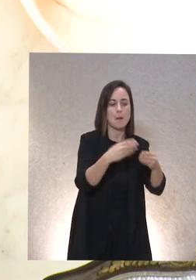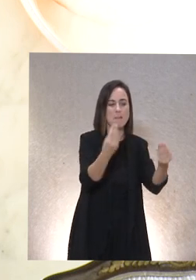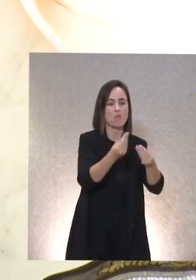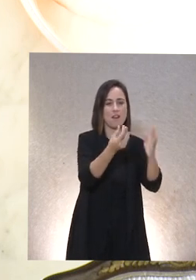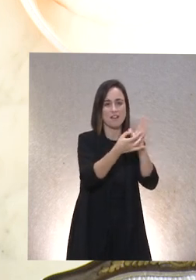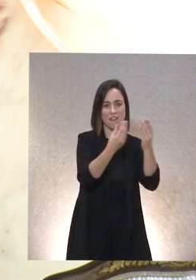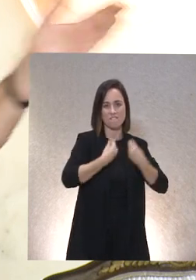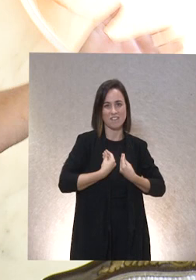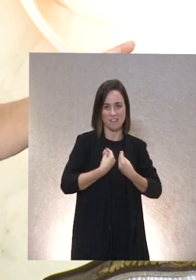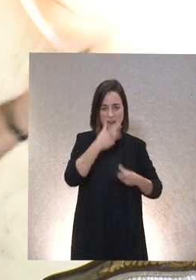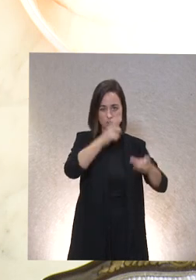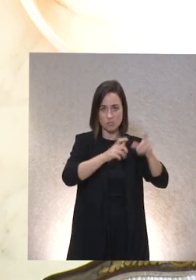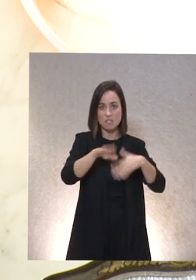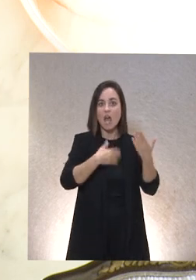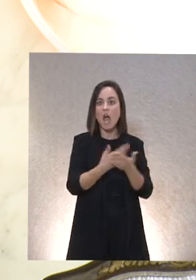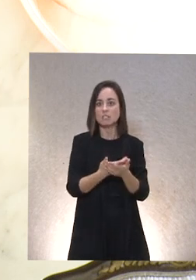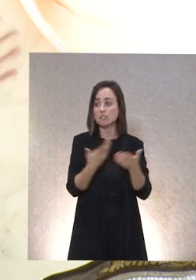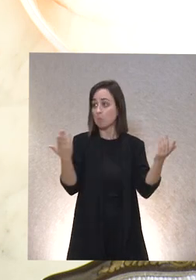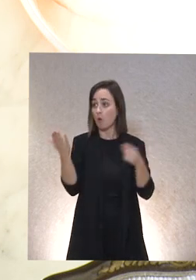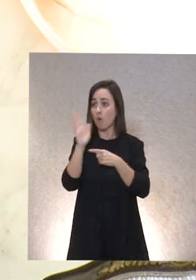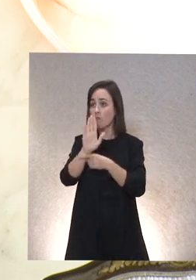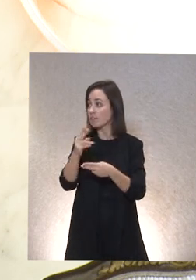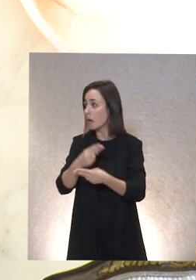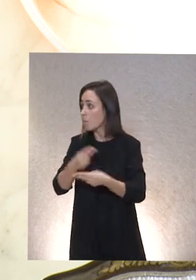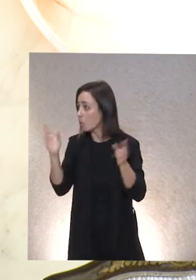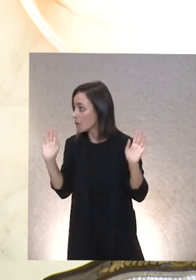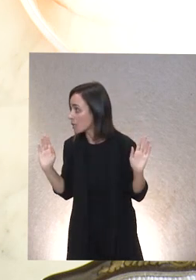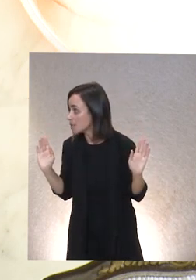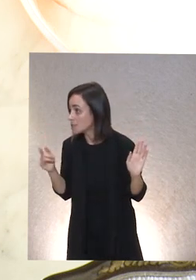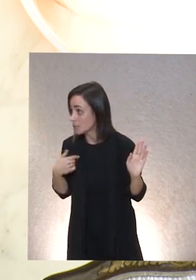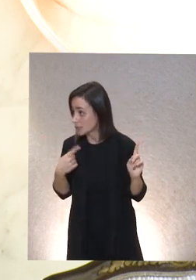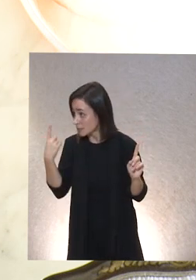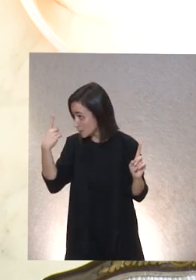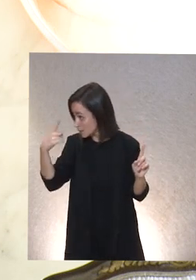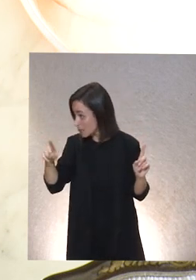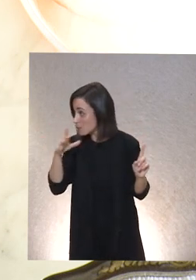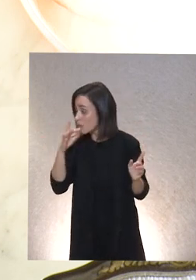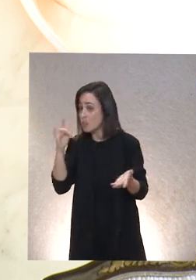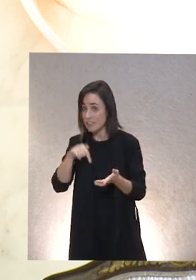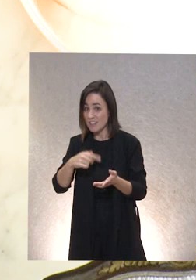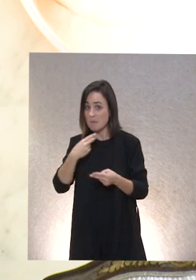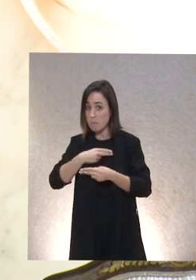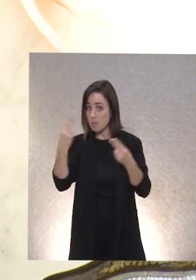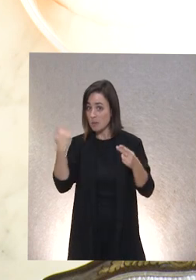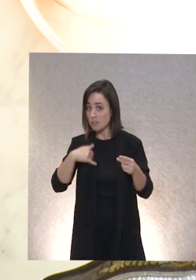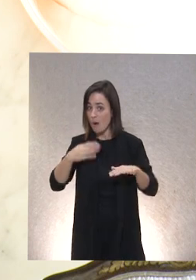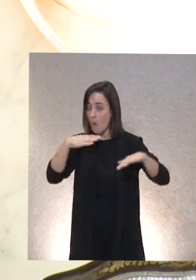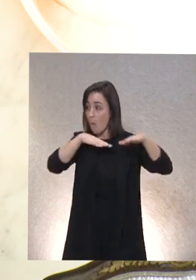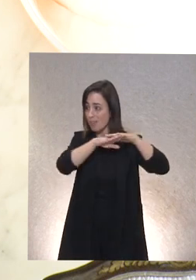las personas y además han hecho ofertas públicas que no sé si eres consciente de que lo que se dice público queda registrado